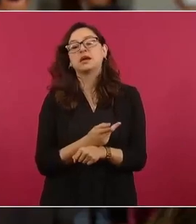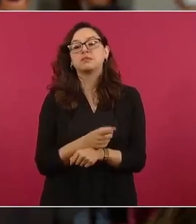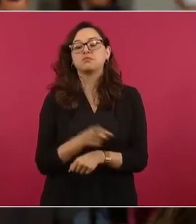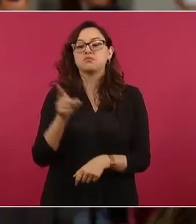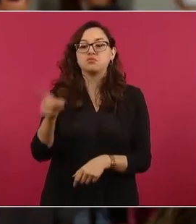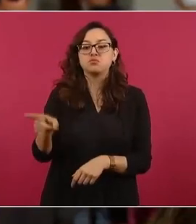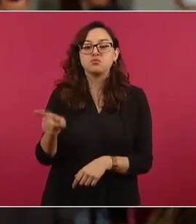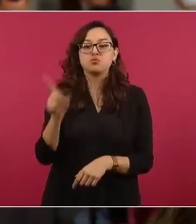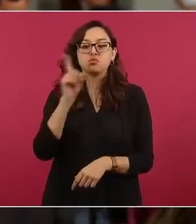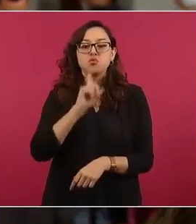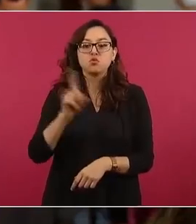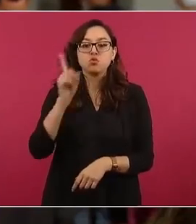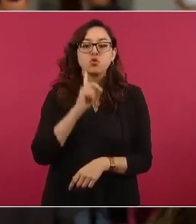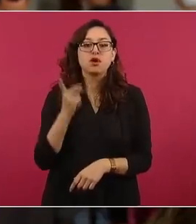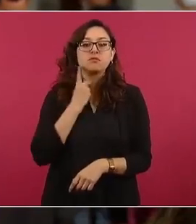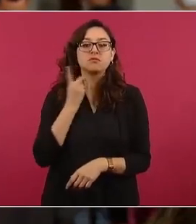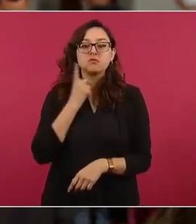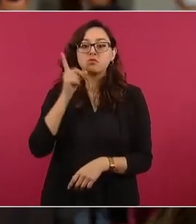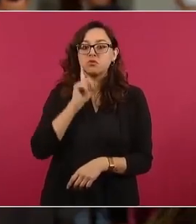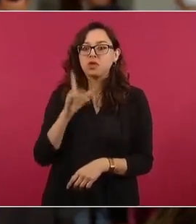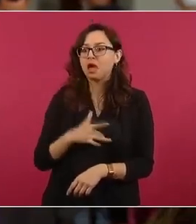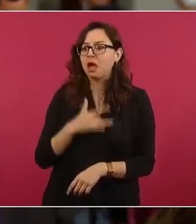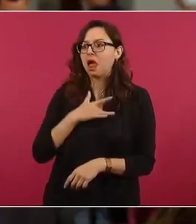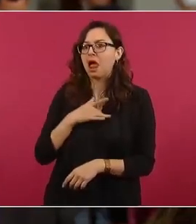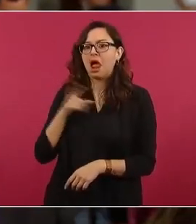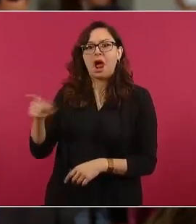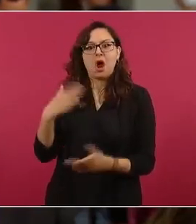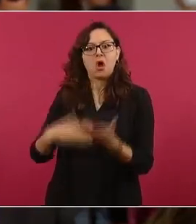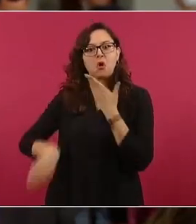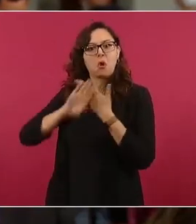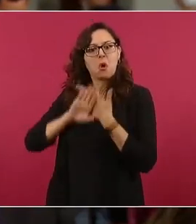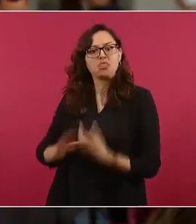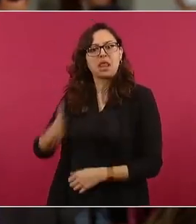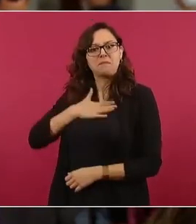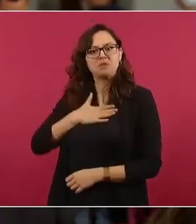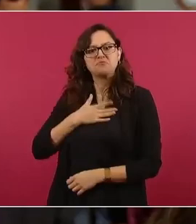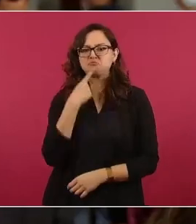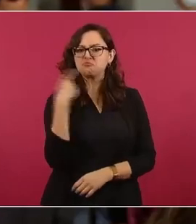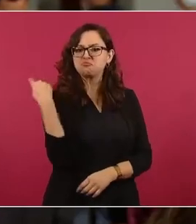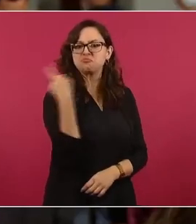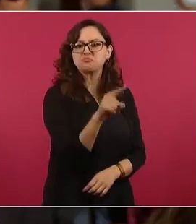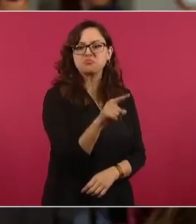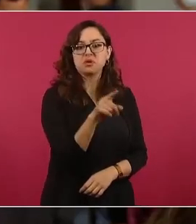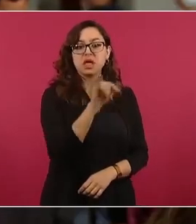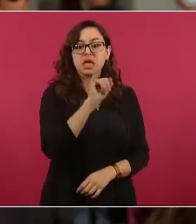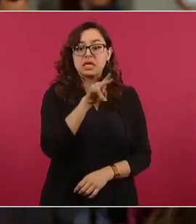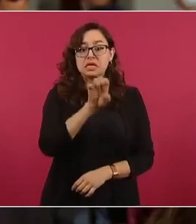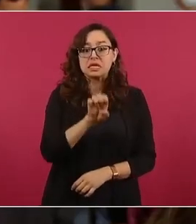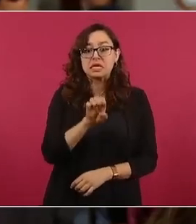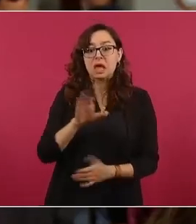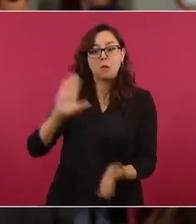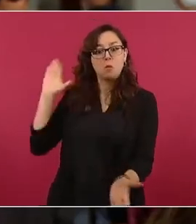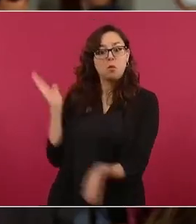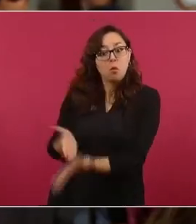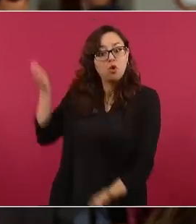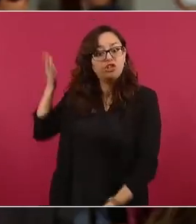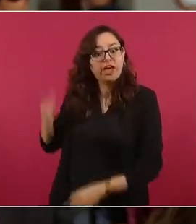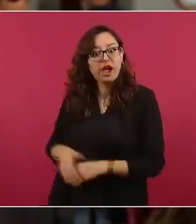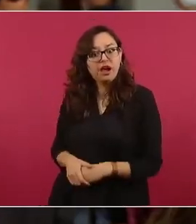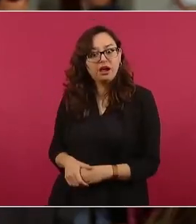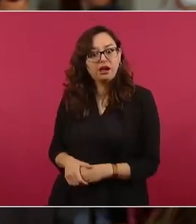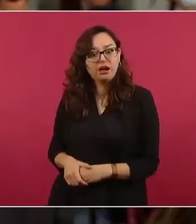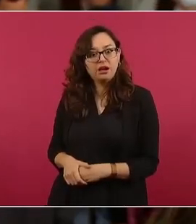género y resulta que además multan a 200 personas más. Y entonces, pues ya no se está dando,